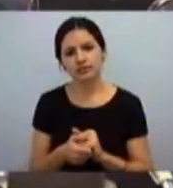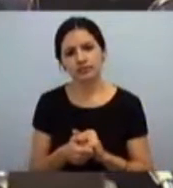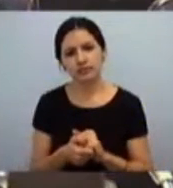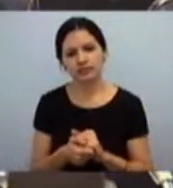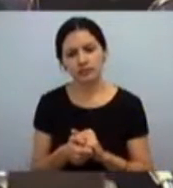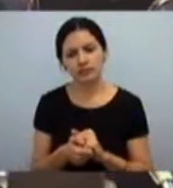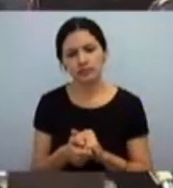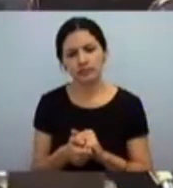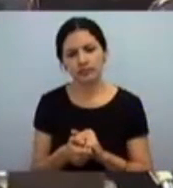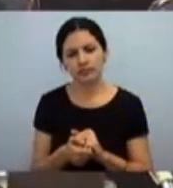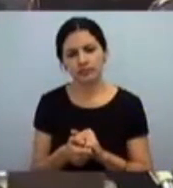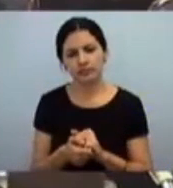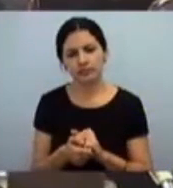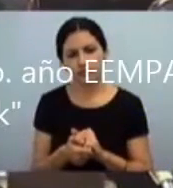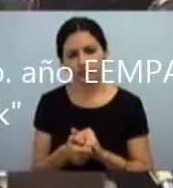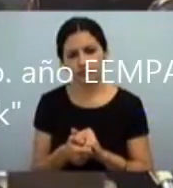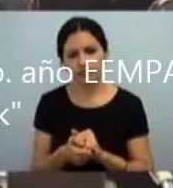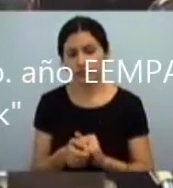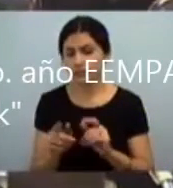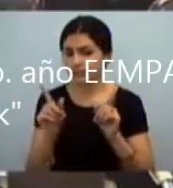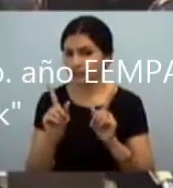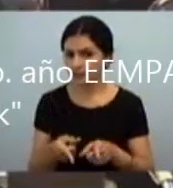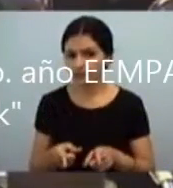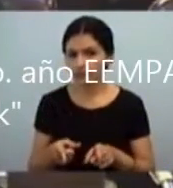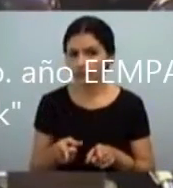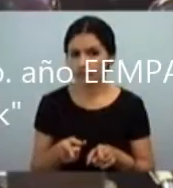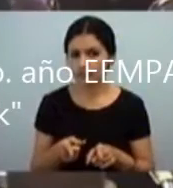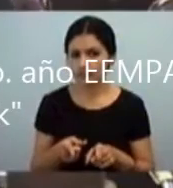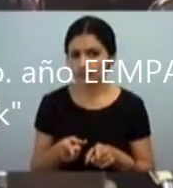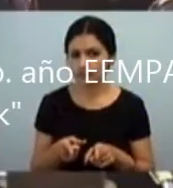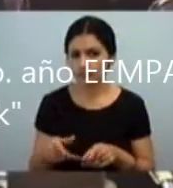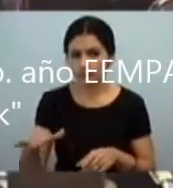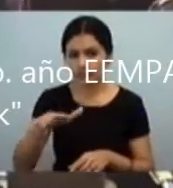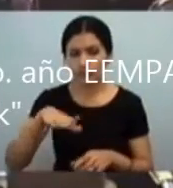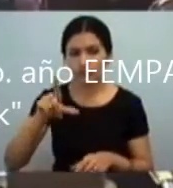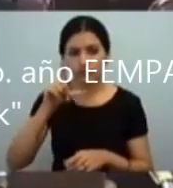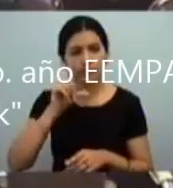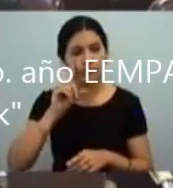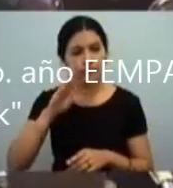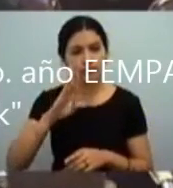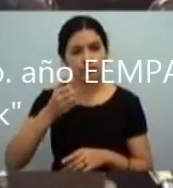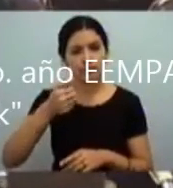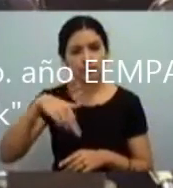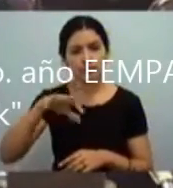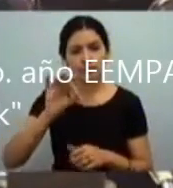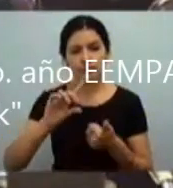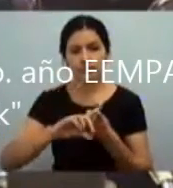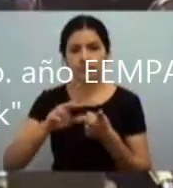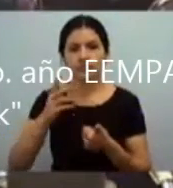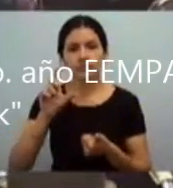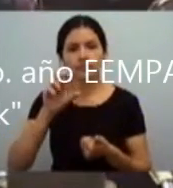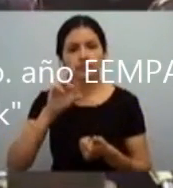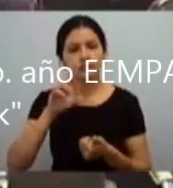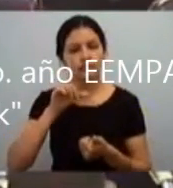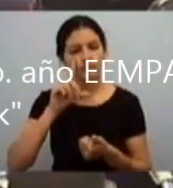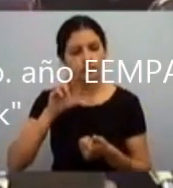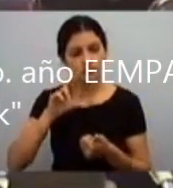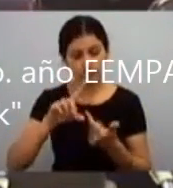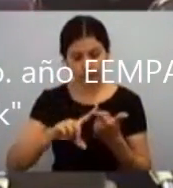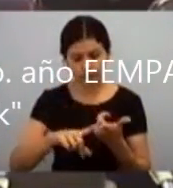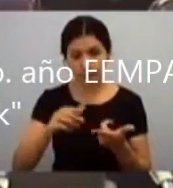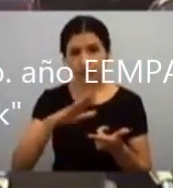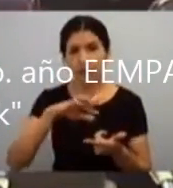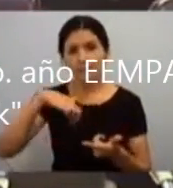Por otra parte, las reiteradas agresiones en el Líbano, Siria, Jordania y Palestina, recién mencionada,